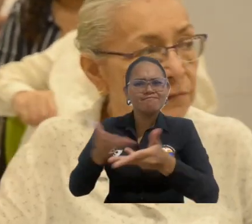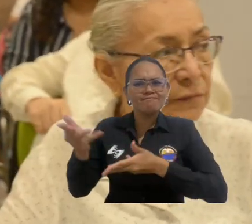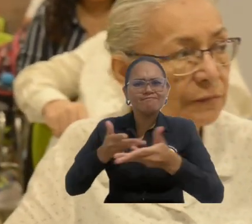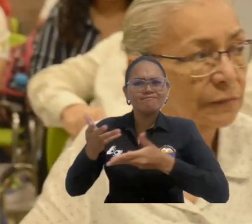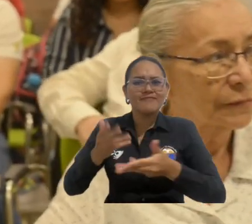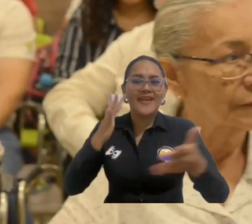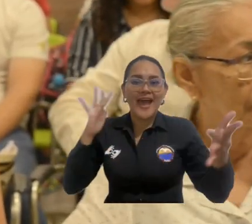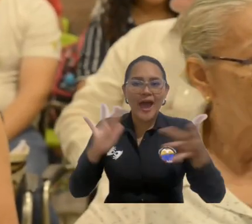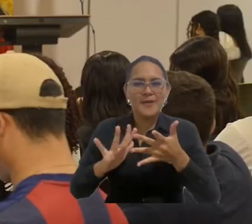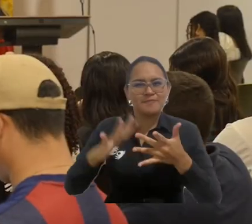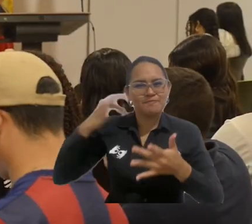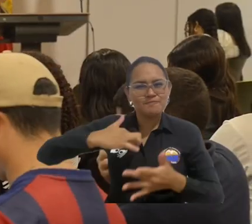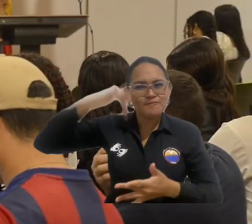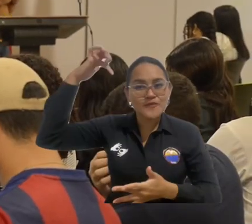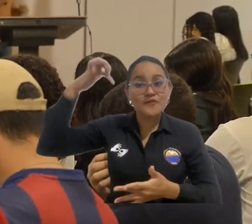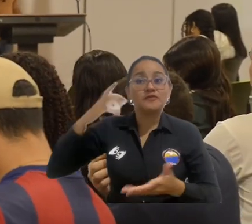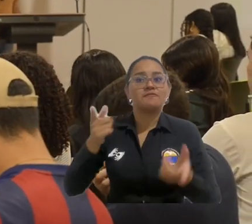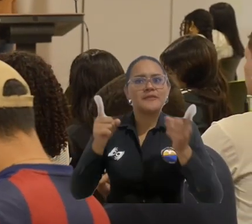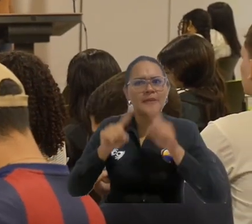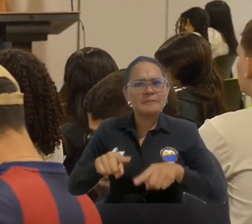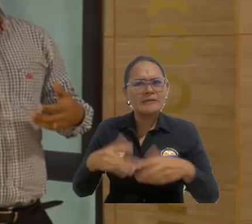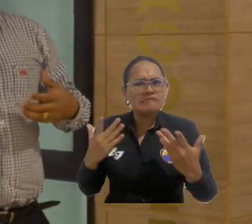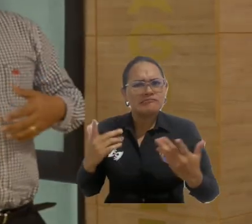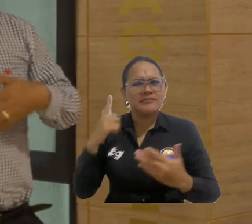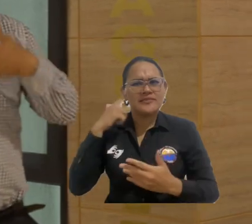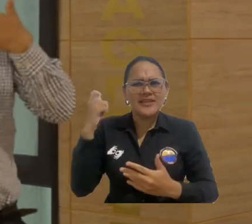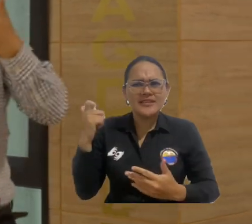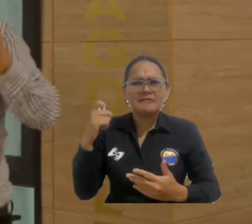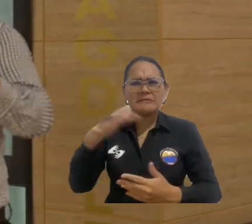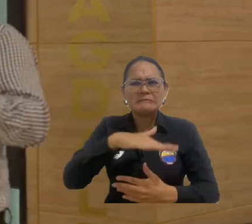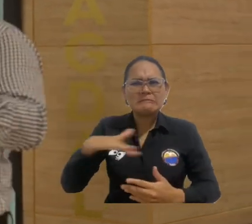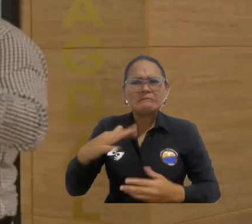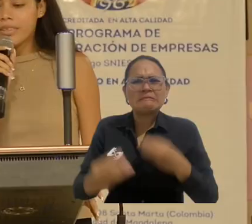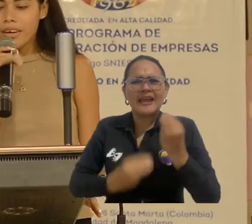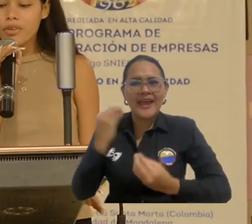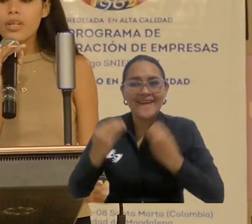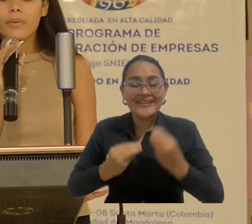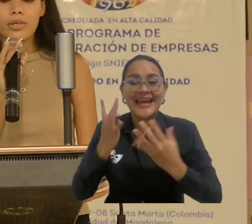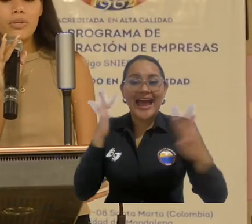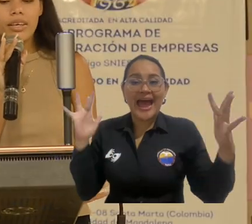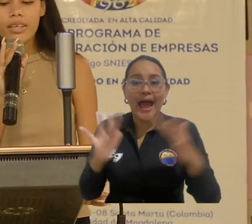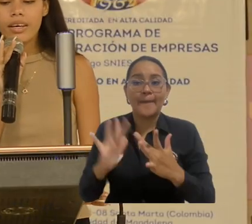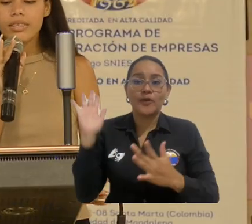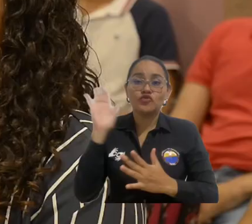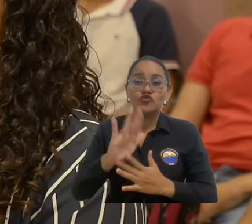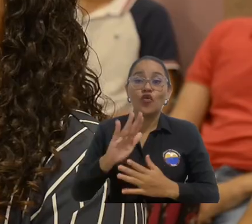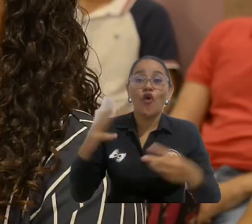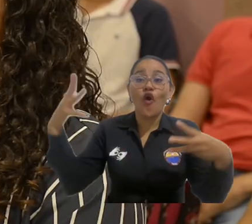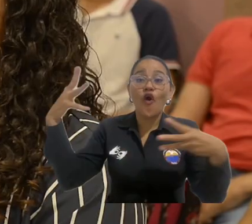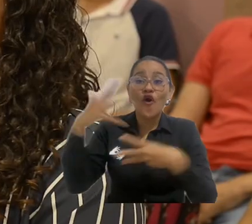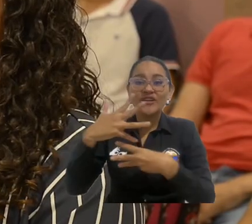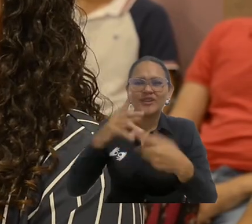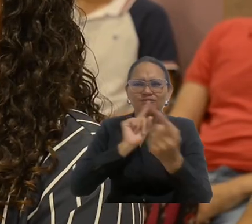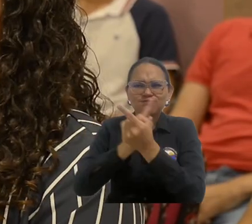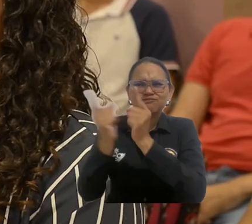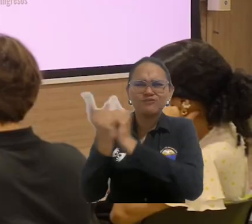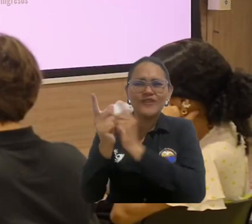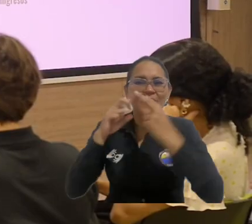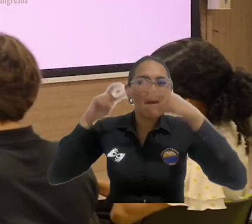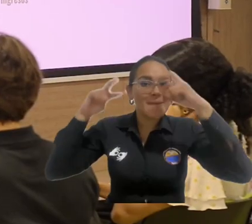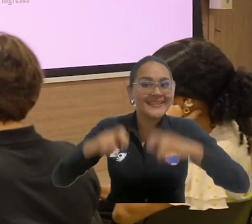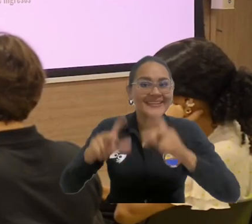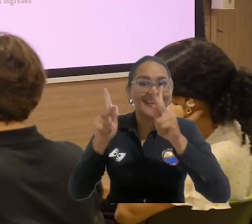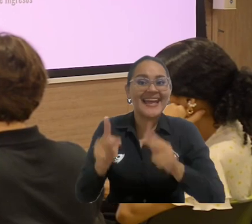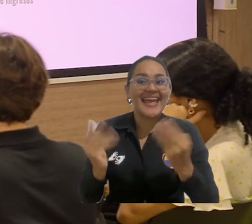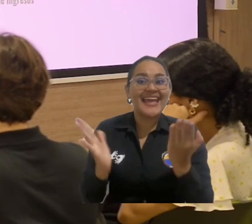Compartir experiencias relacionadas con la profesión y debatir sobre los desafíos que enfrentan en el contexto actual fue el eje central del octavo